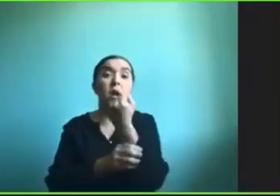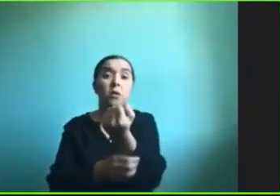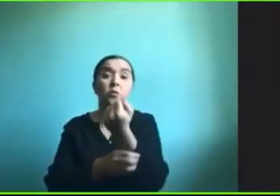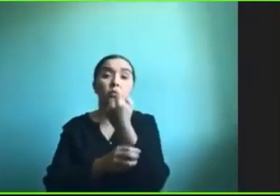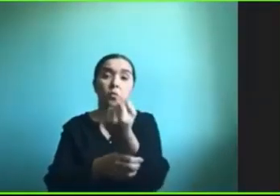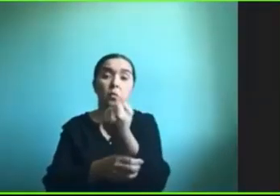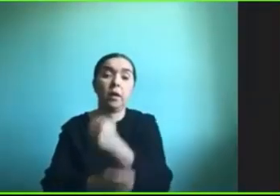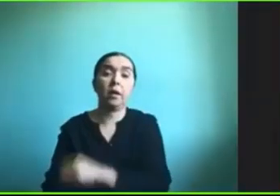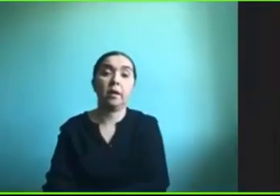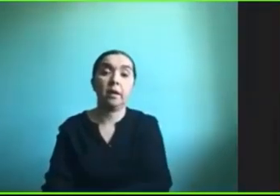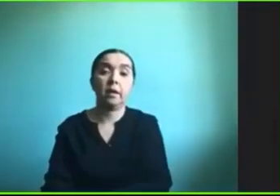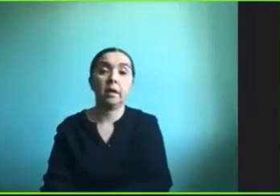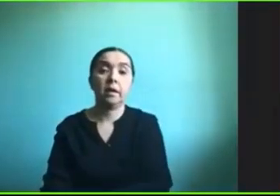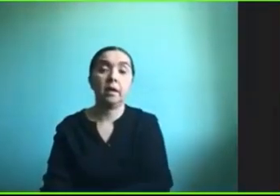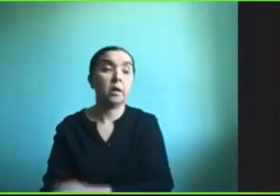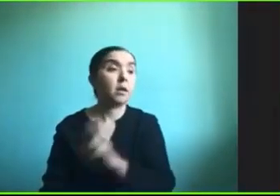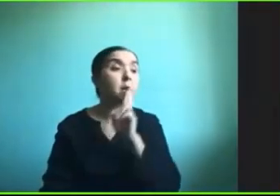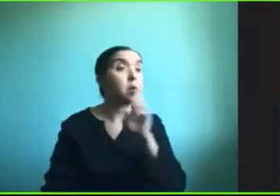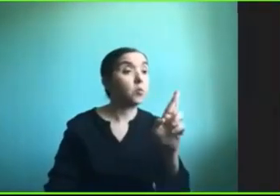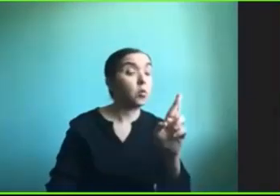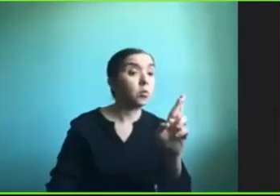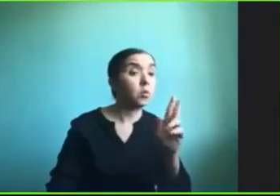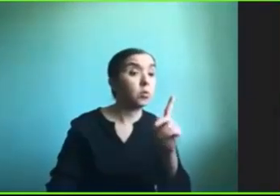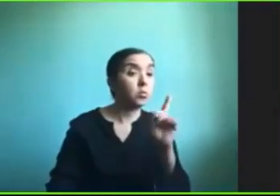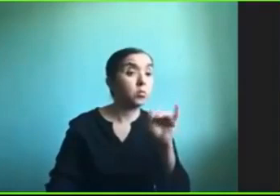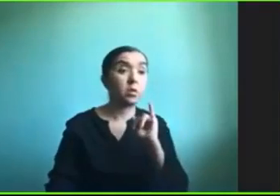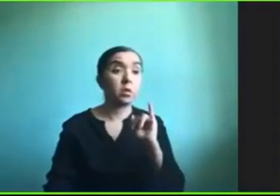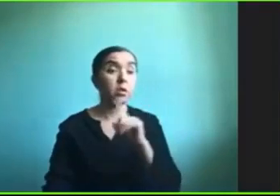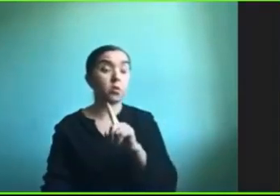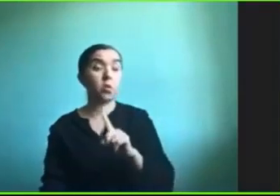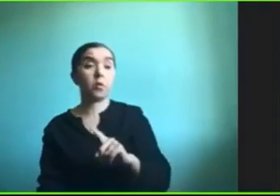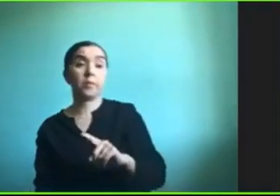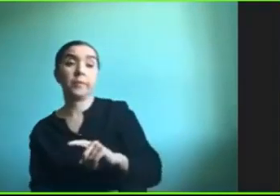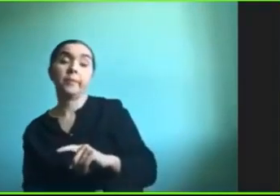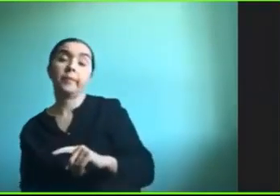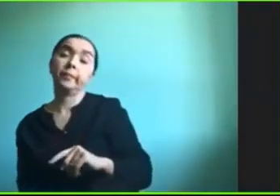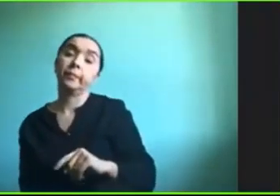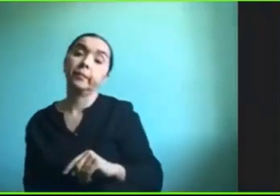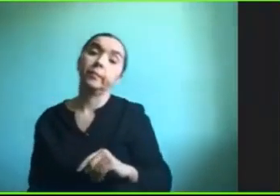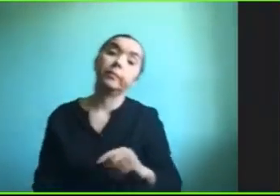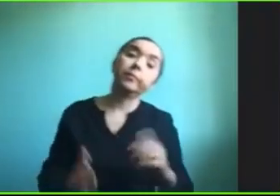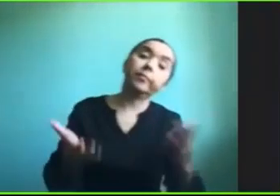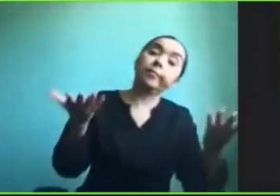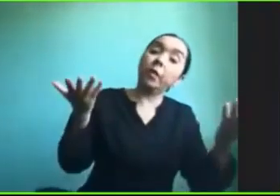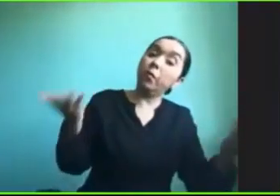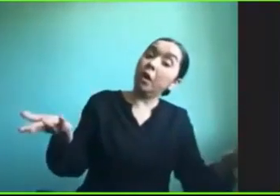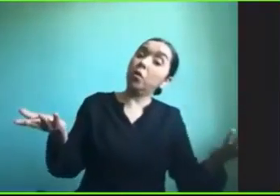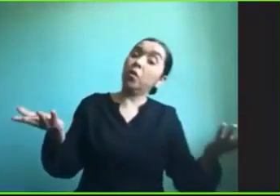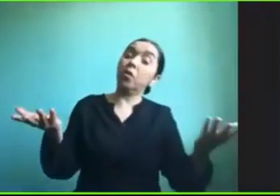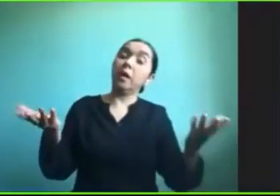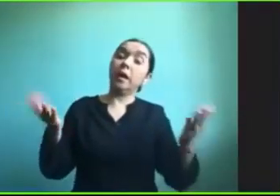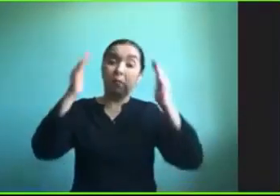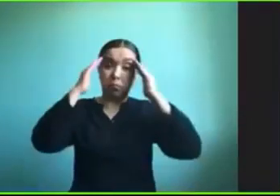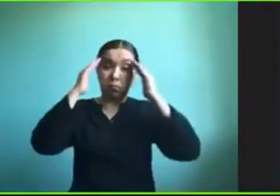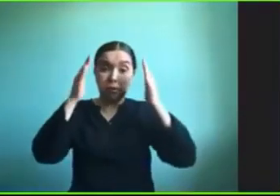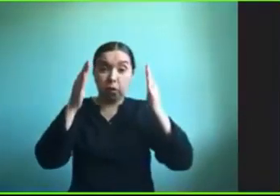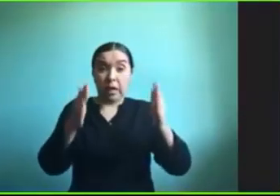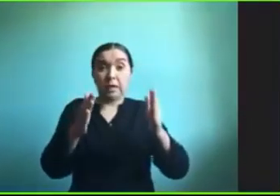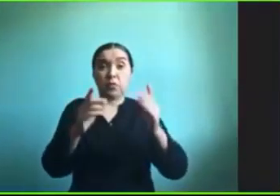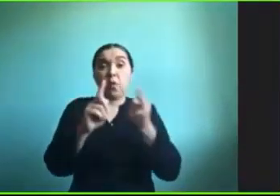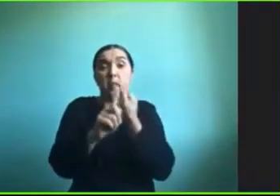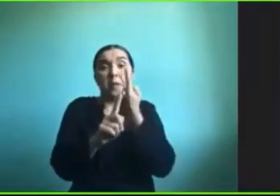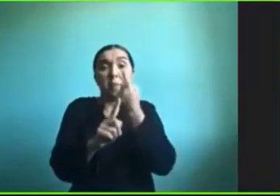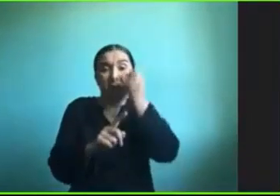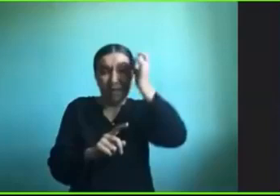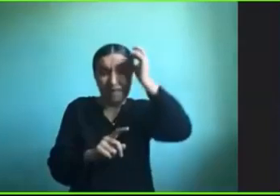¿respondes tú? sí o sea bueno en estos casos claro nos gusta primero saber qué cosas